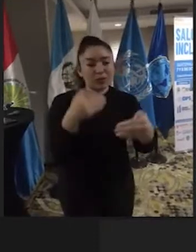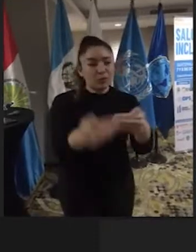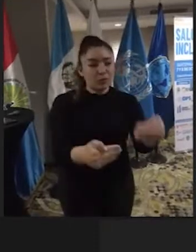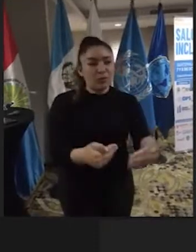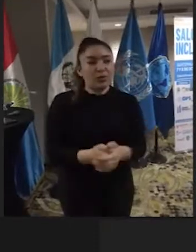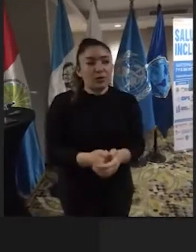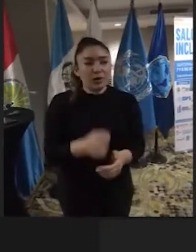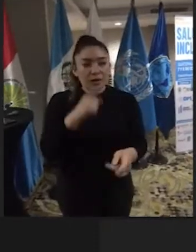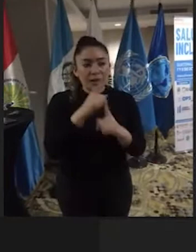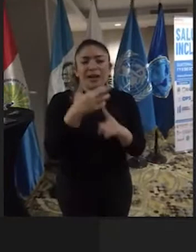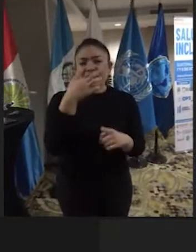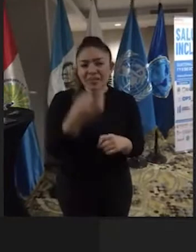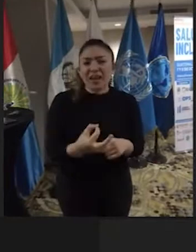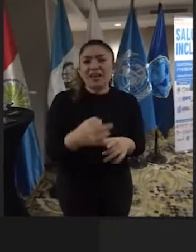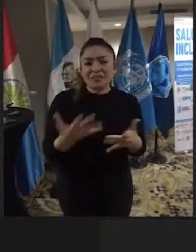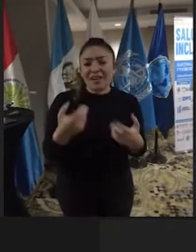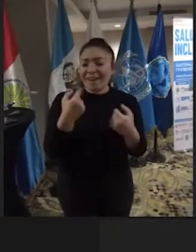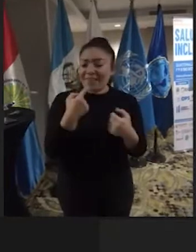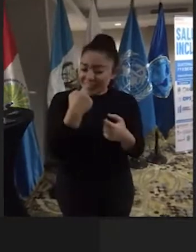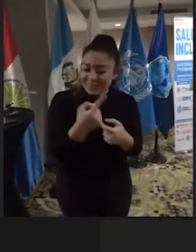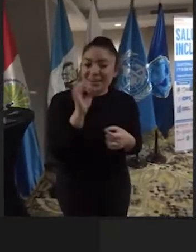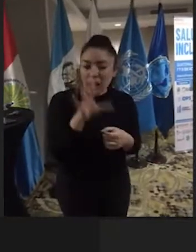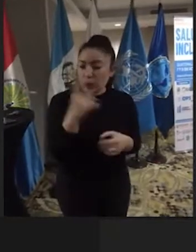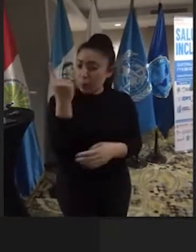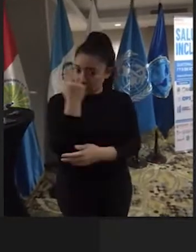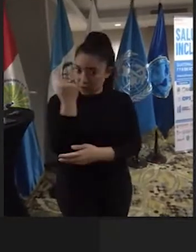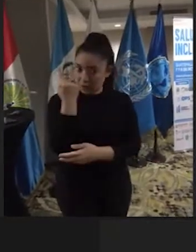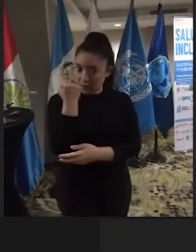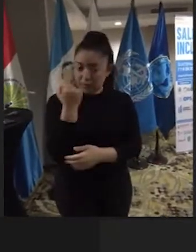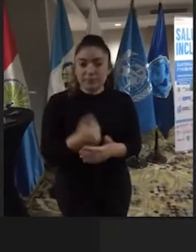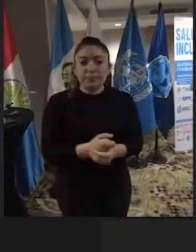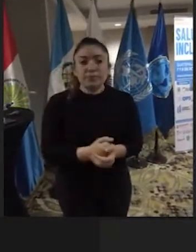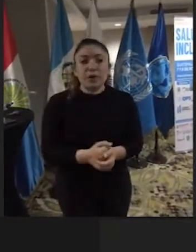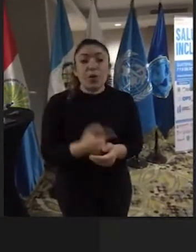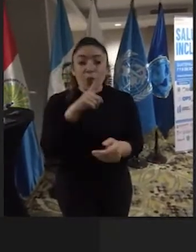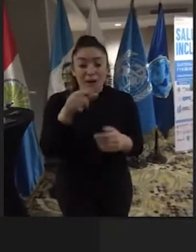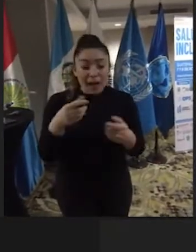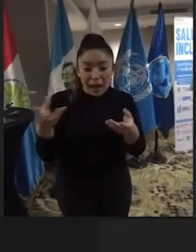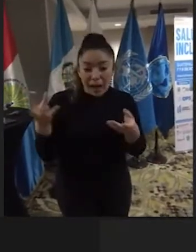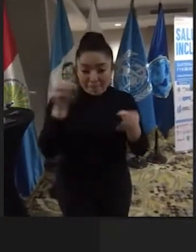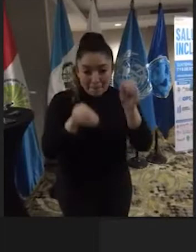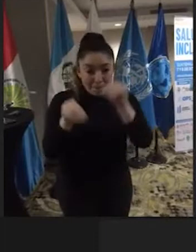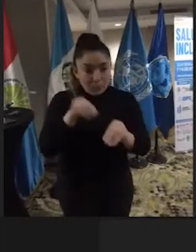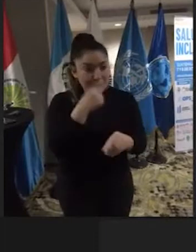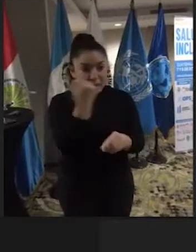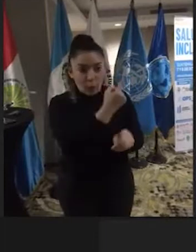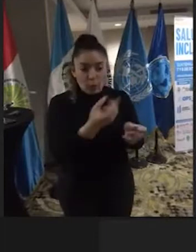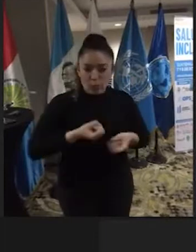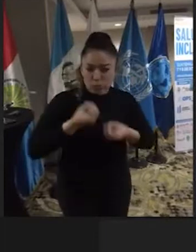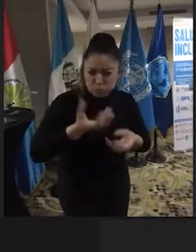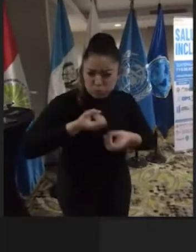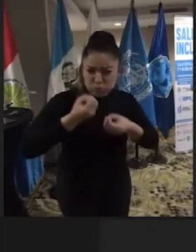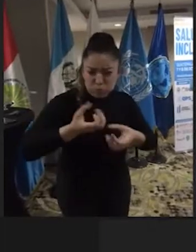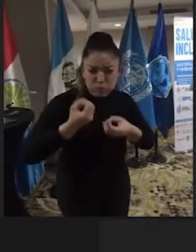Y la realidad es que hay que decir algo muy importante. Los aportes de cada uno de ustedes han